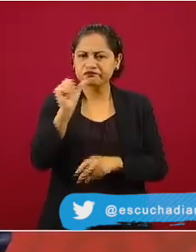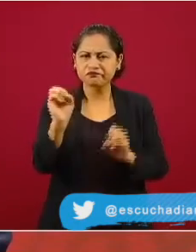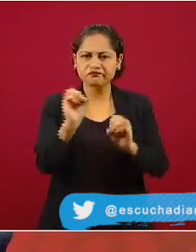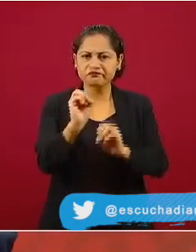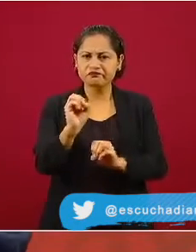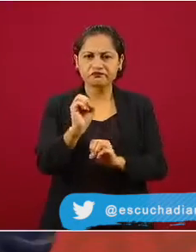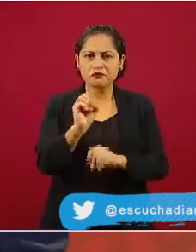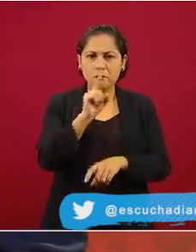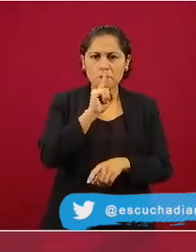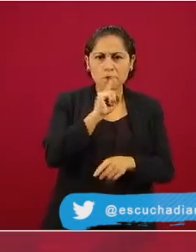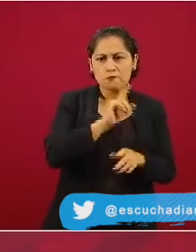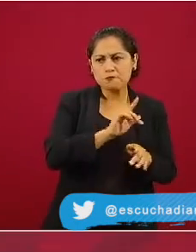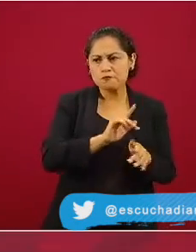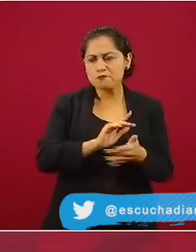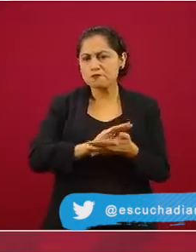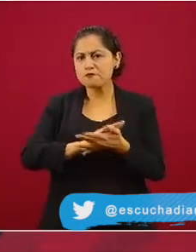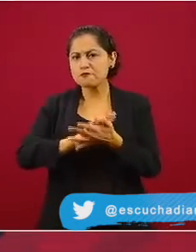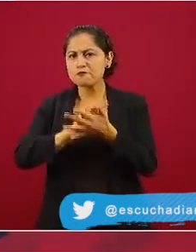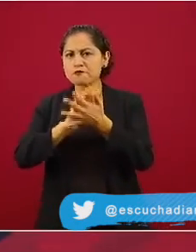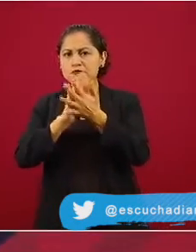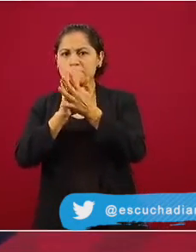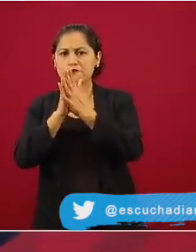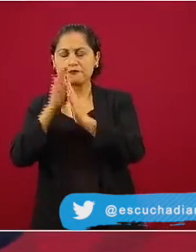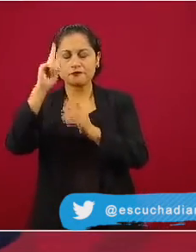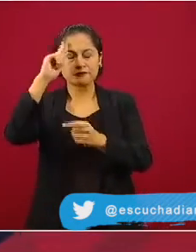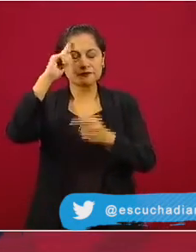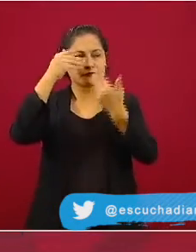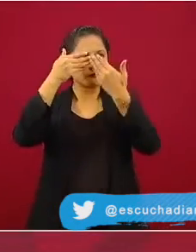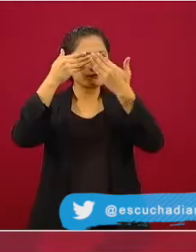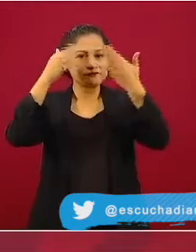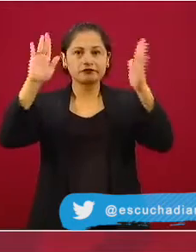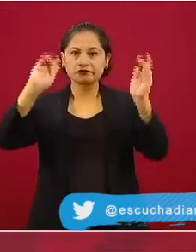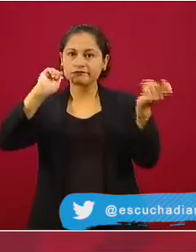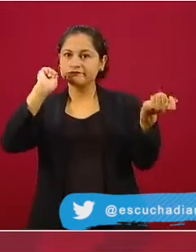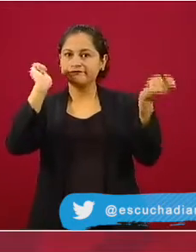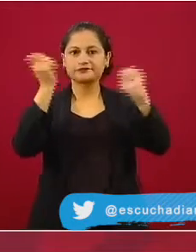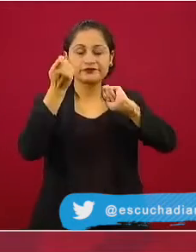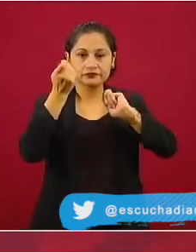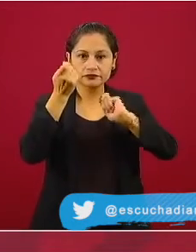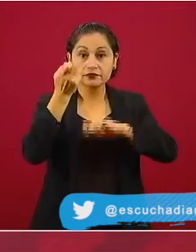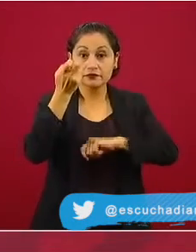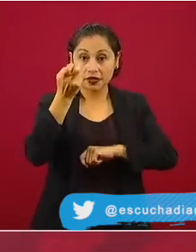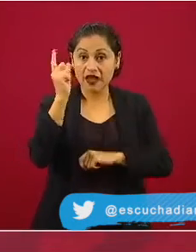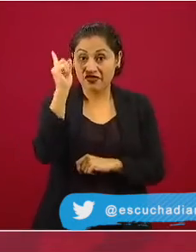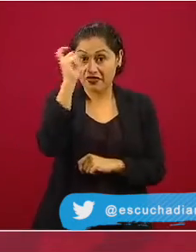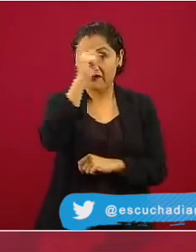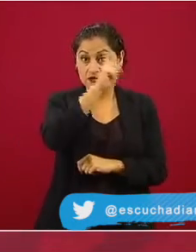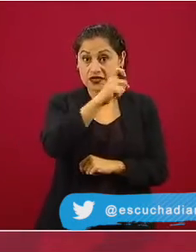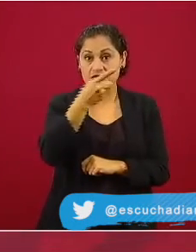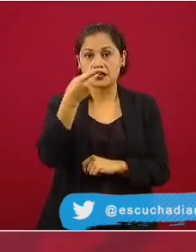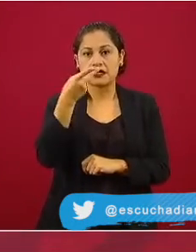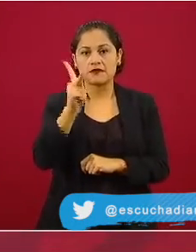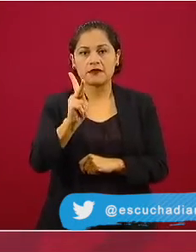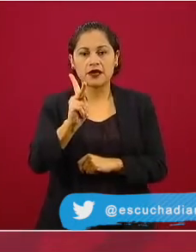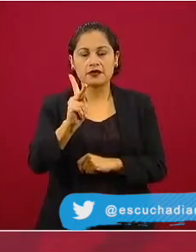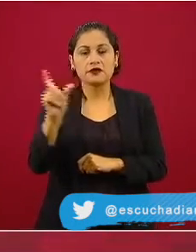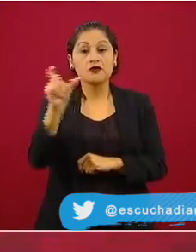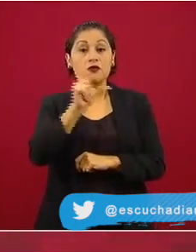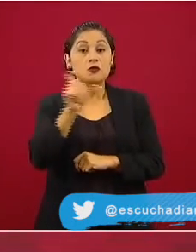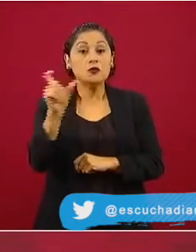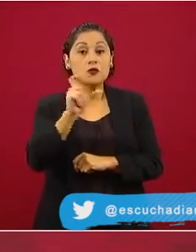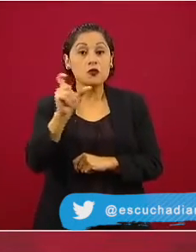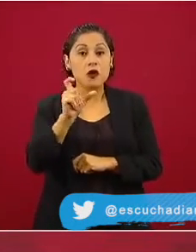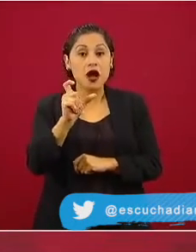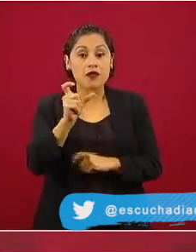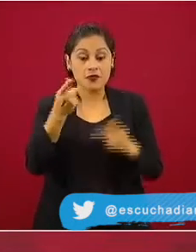El cambio de mentalidad es lo más difícil de lograr. Pero cuando cambia la mentalidad de un